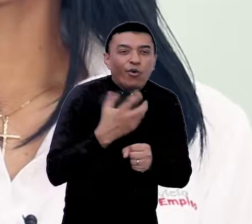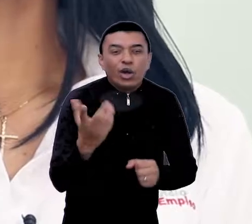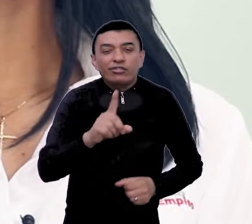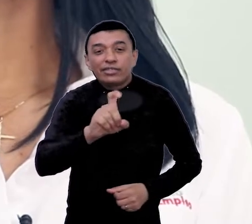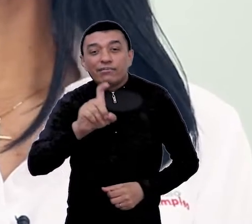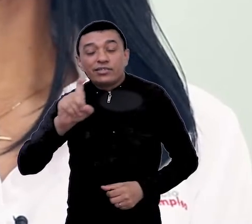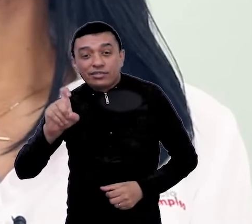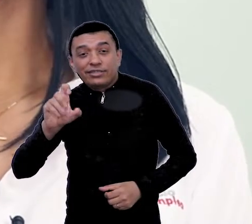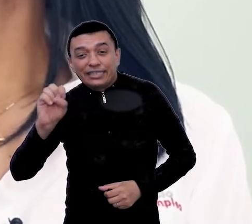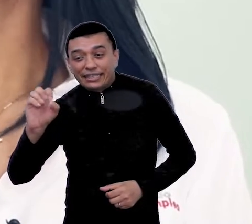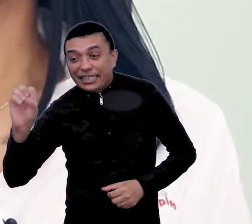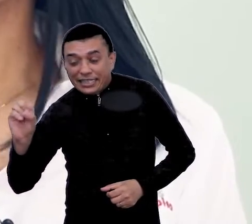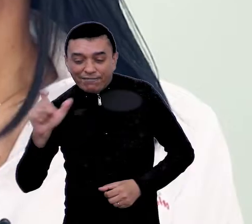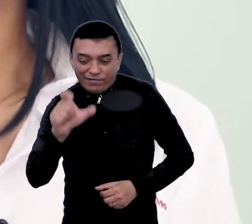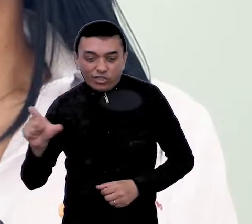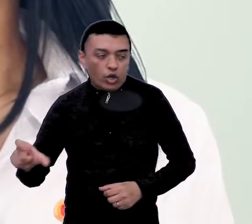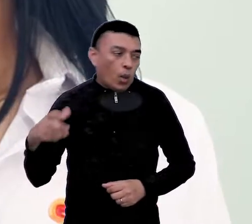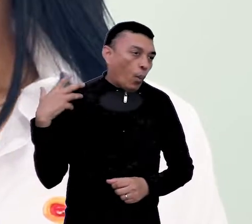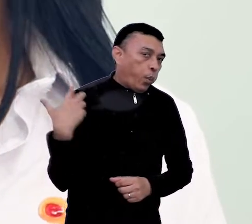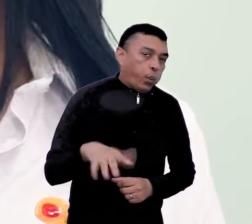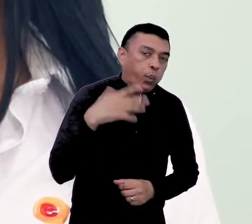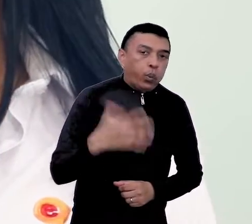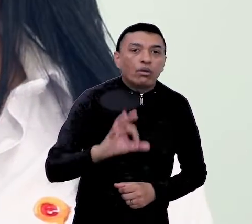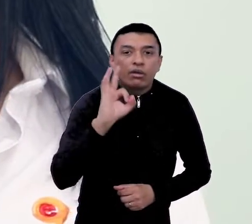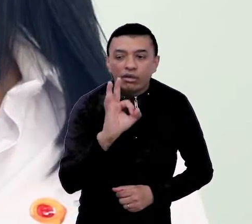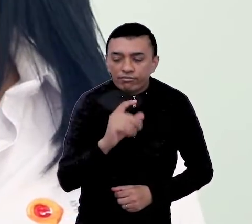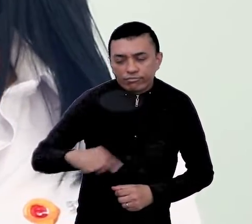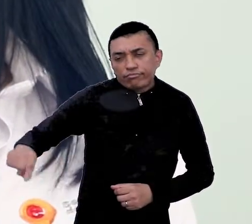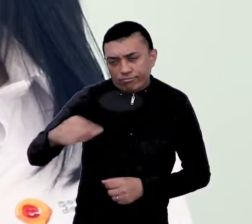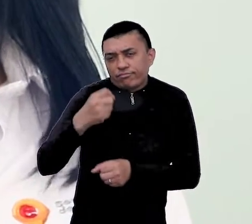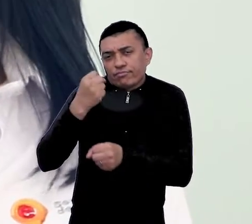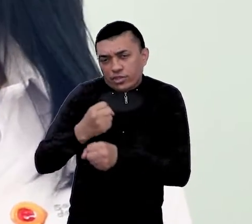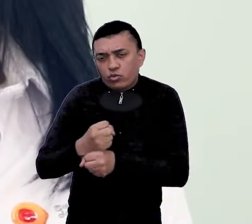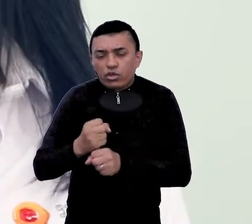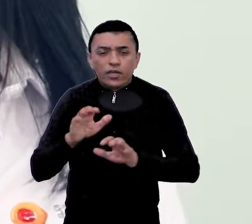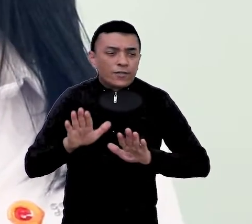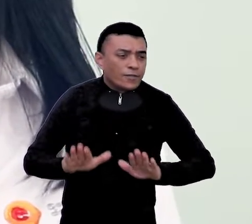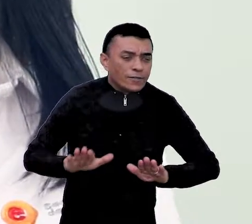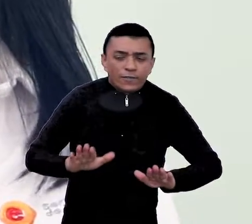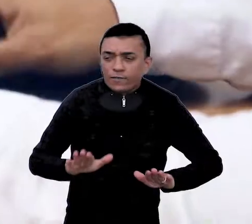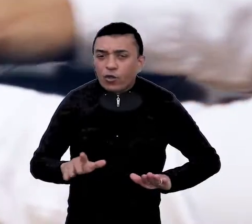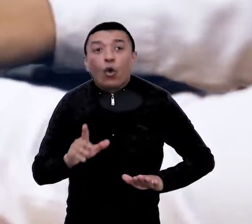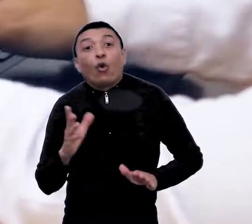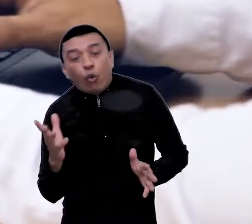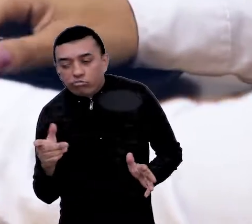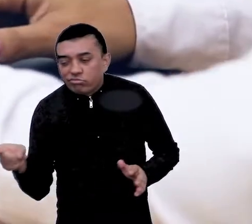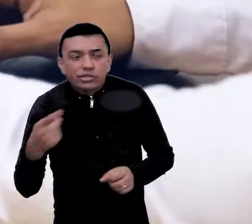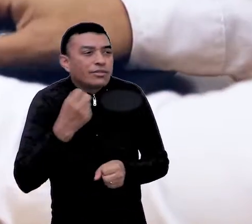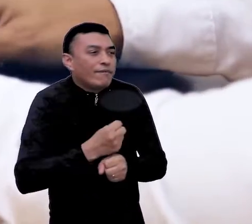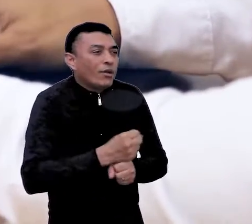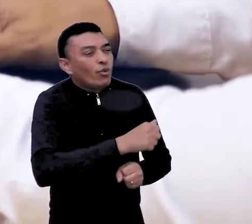laboral, ayudando así a aquellas personas que se encuentran cesantes o en búsqueda de una mejor oferta de trabajo.